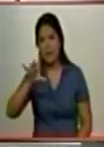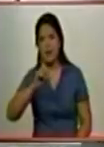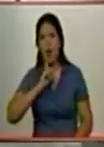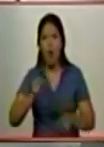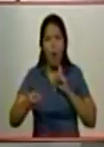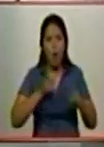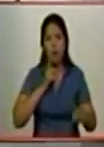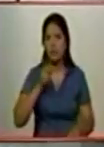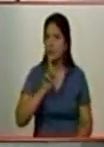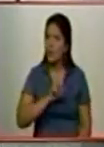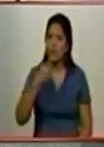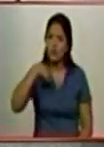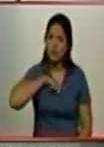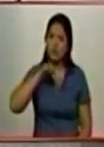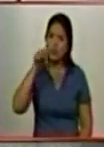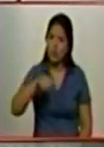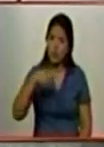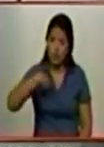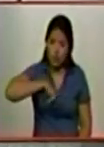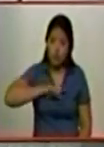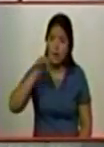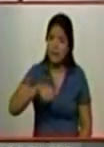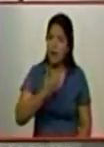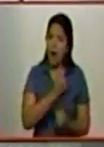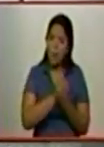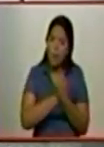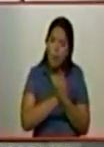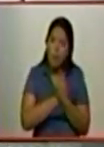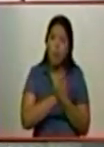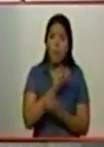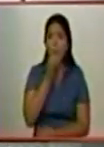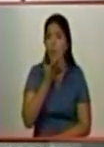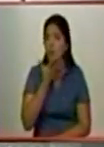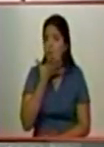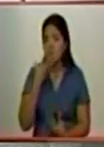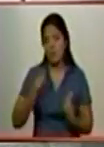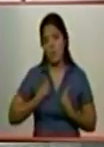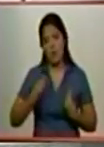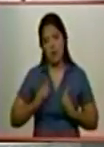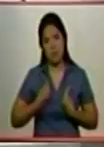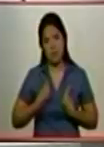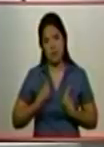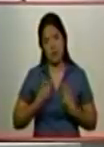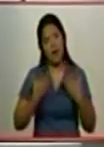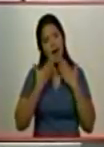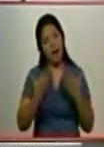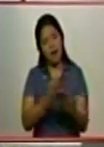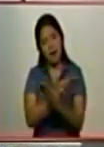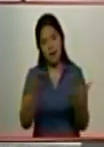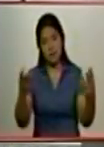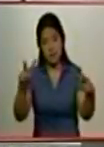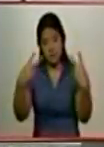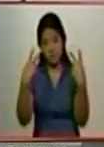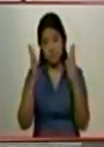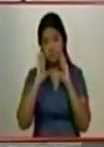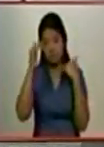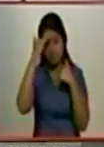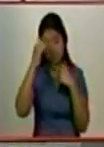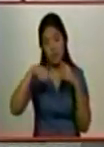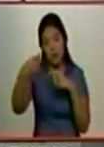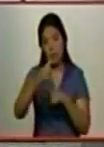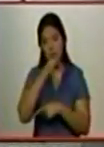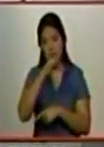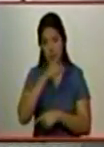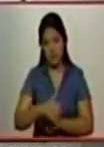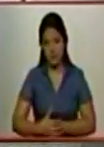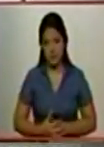Esto es un país de amor, esto es un país lindo para vivir. Muchas gracias por su atención, seguiré informando.